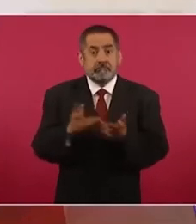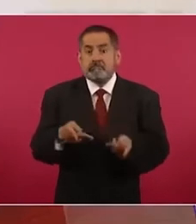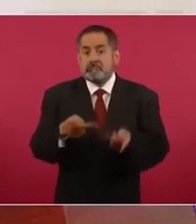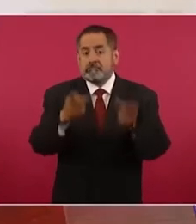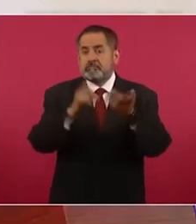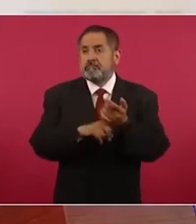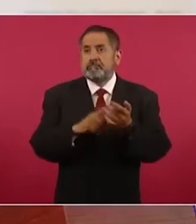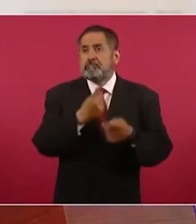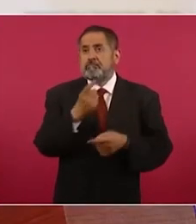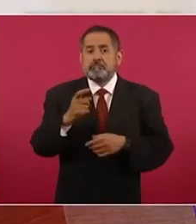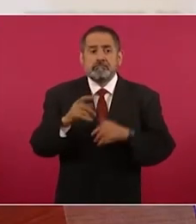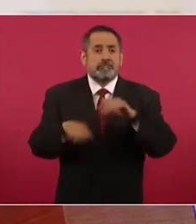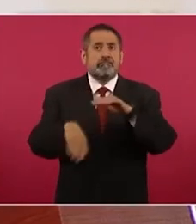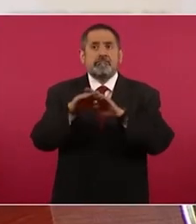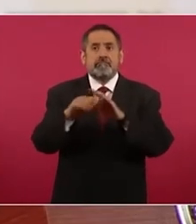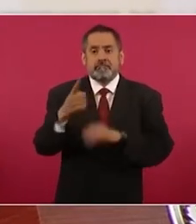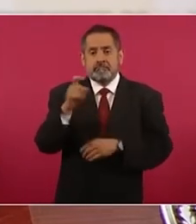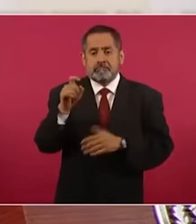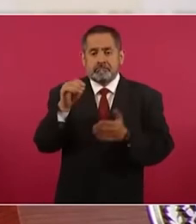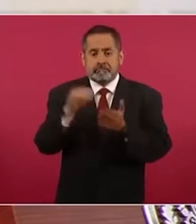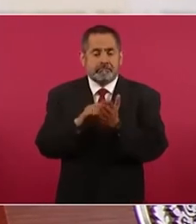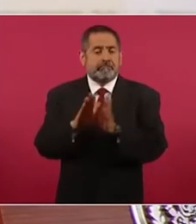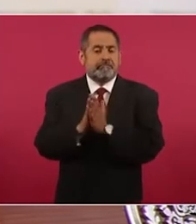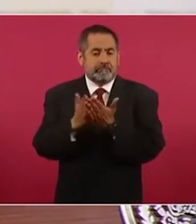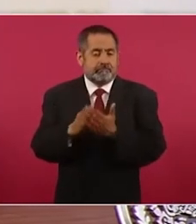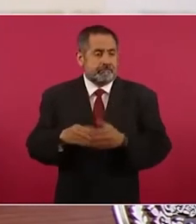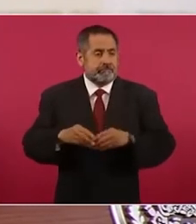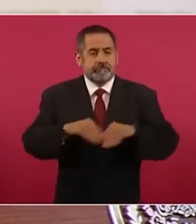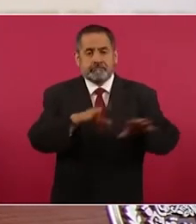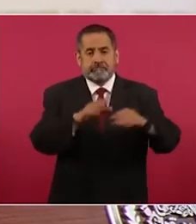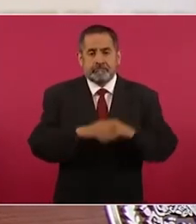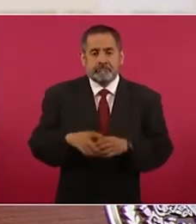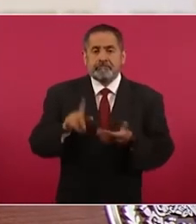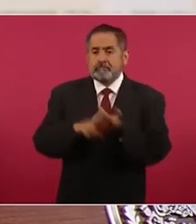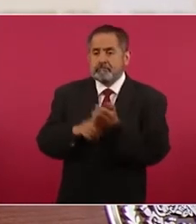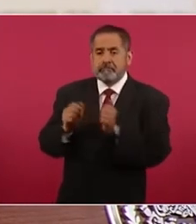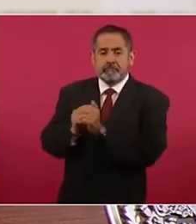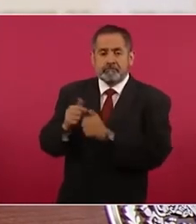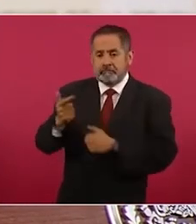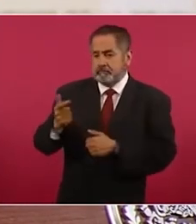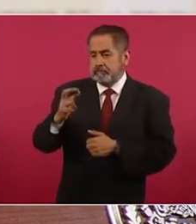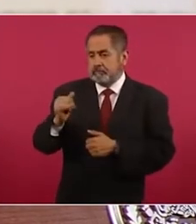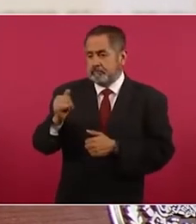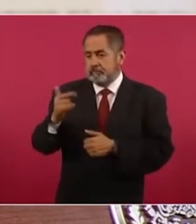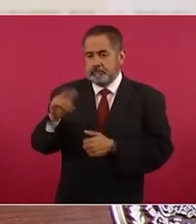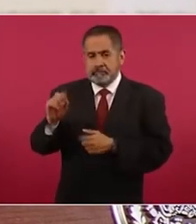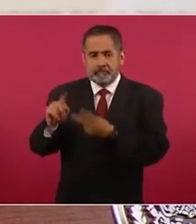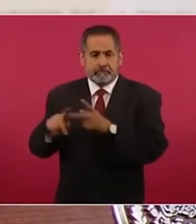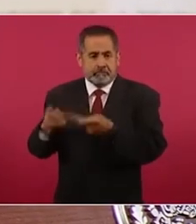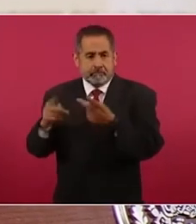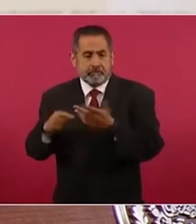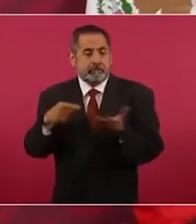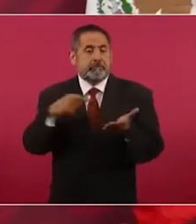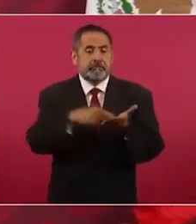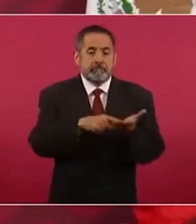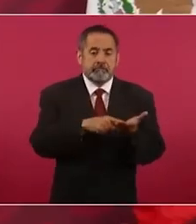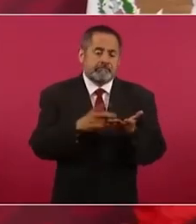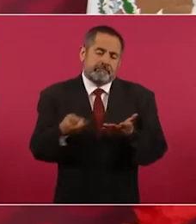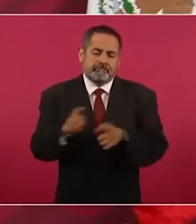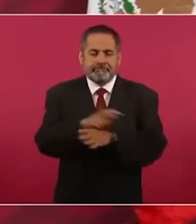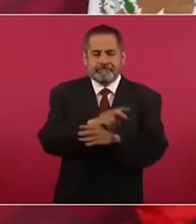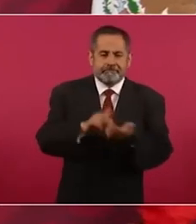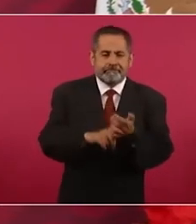120 ese lo dediqué con Grijalvo y este es Planeta y cambié de editorial